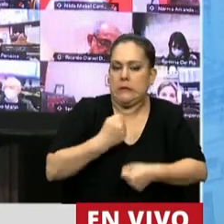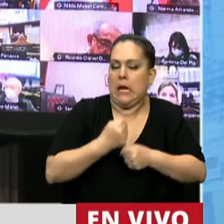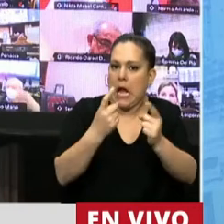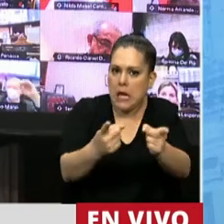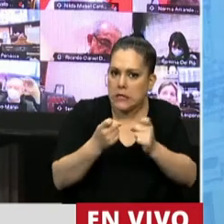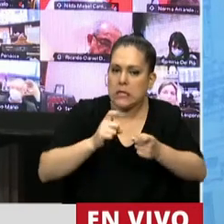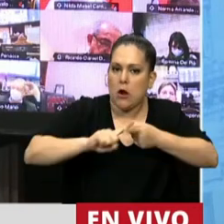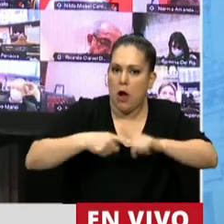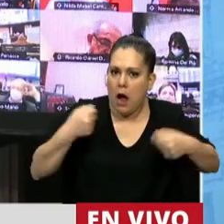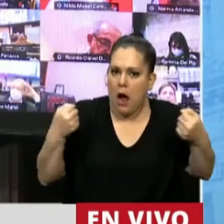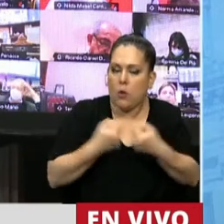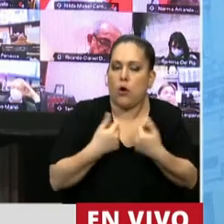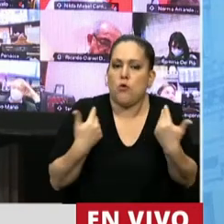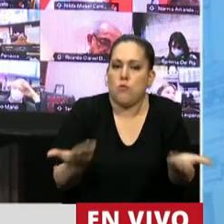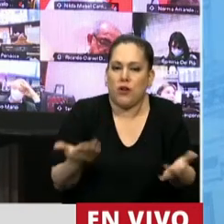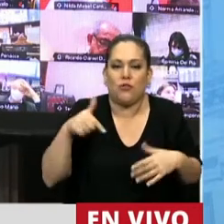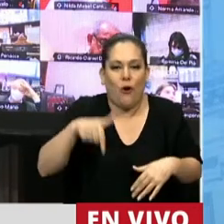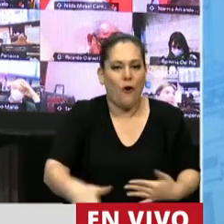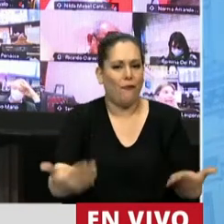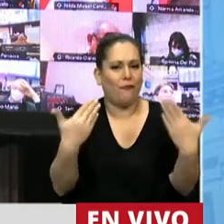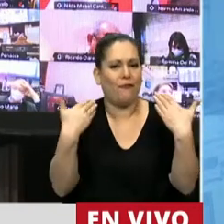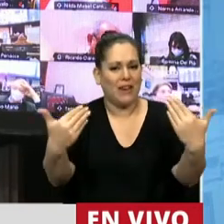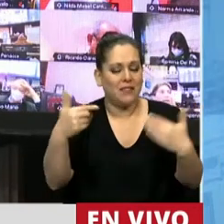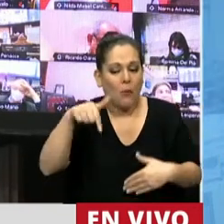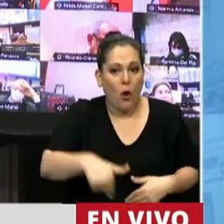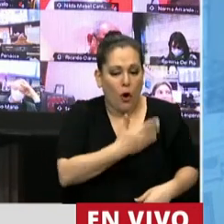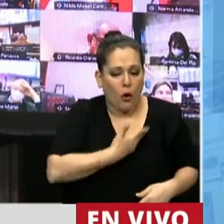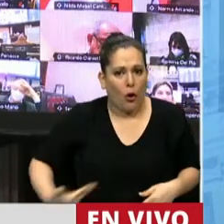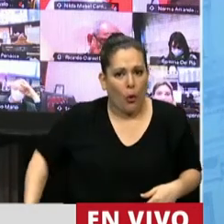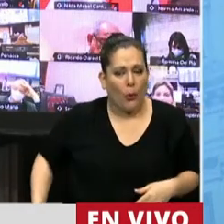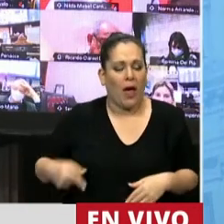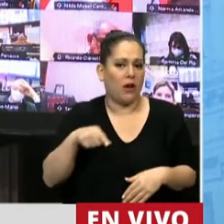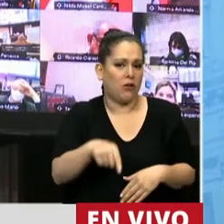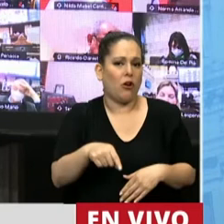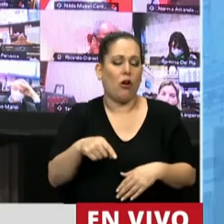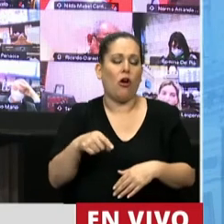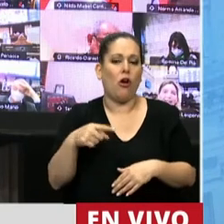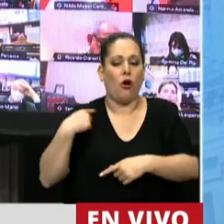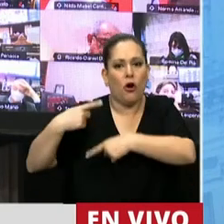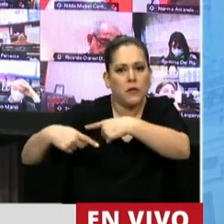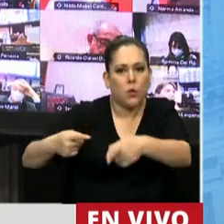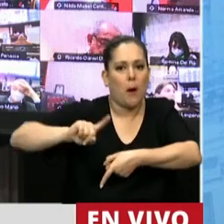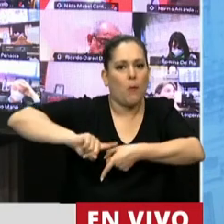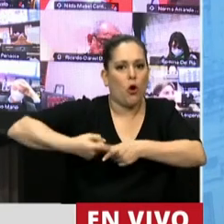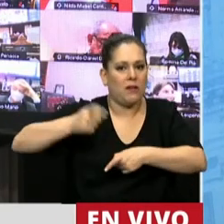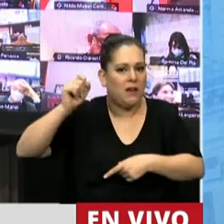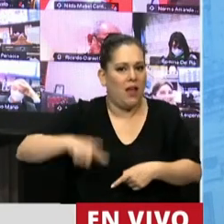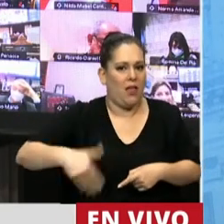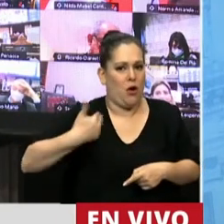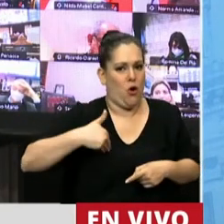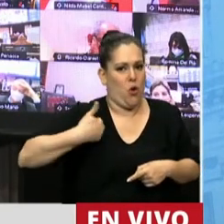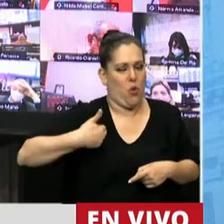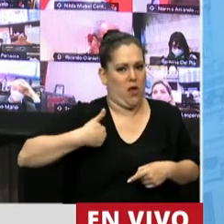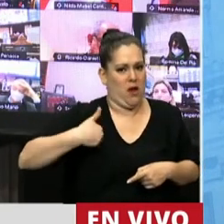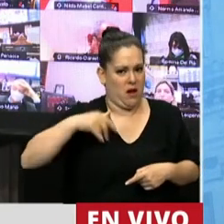celebramos que hoy en la continuidad política, perdón, en la continuidad de una política del Estado argentino que